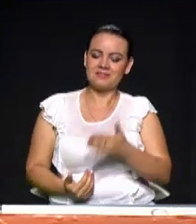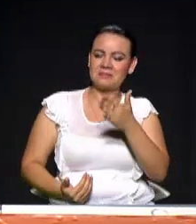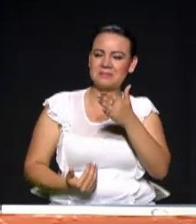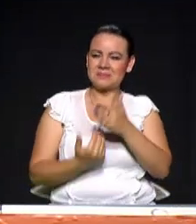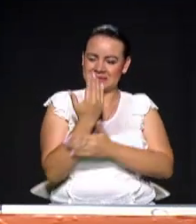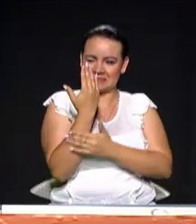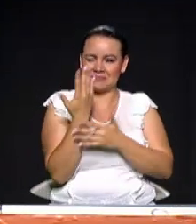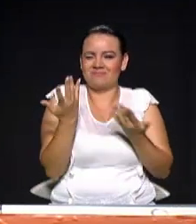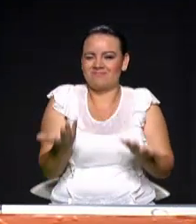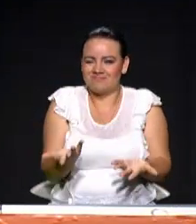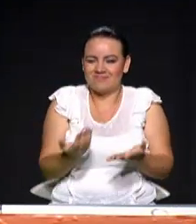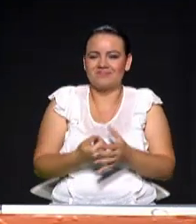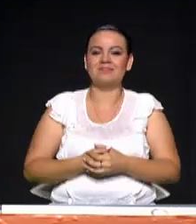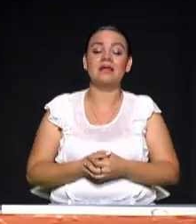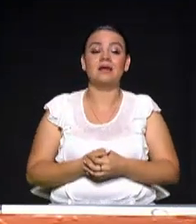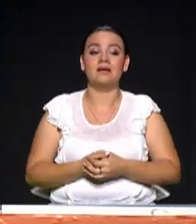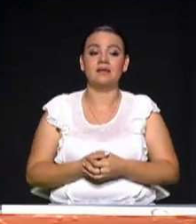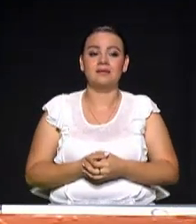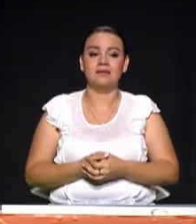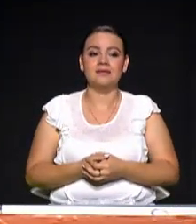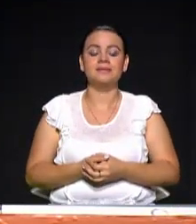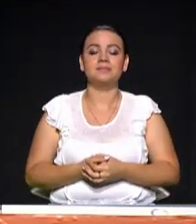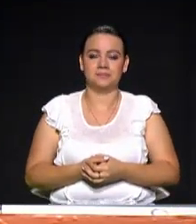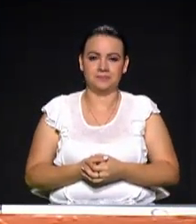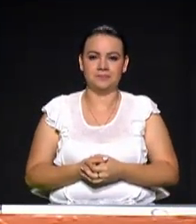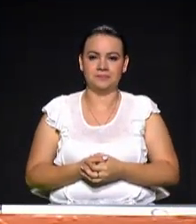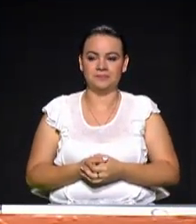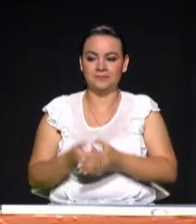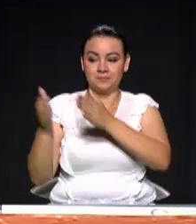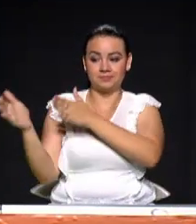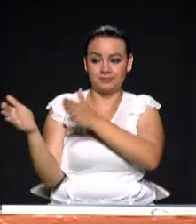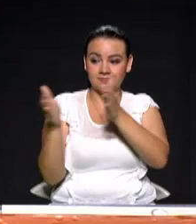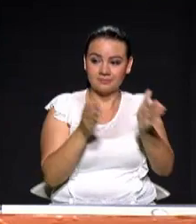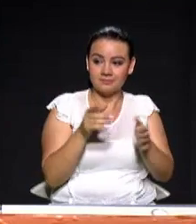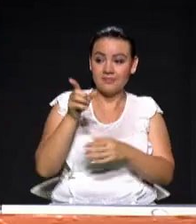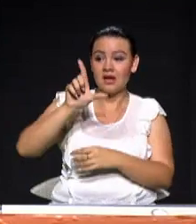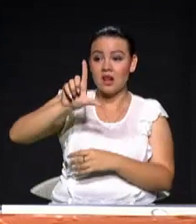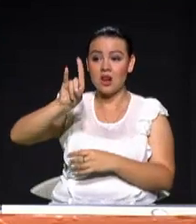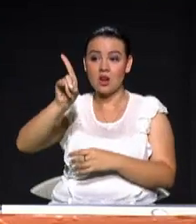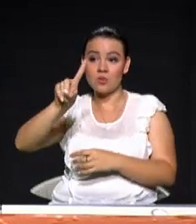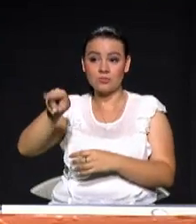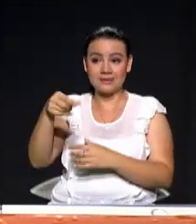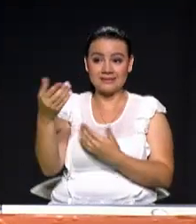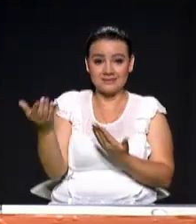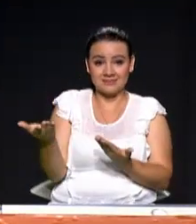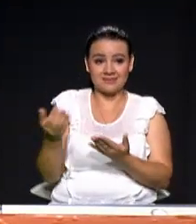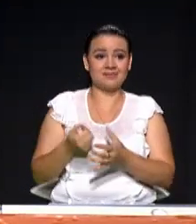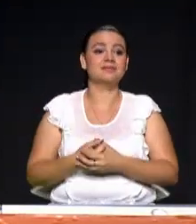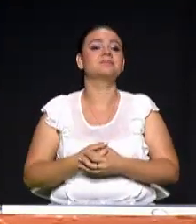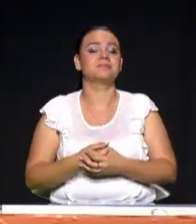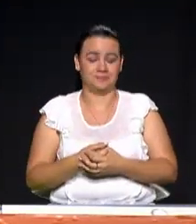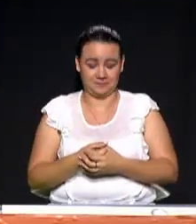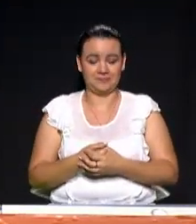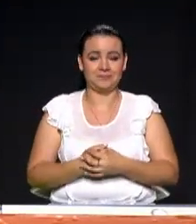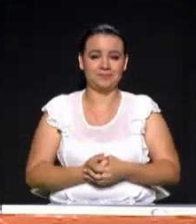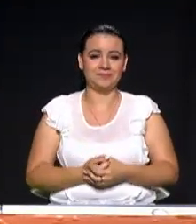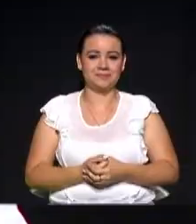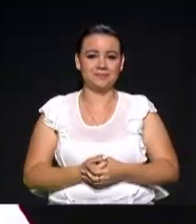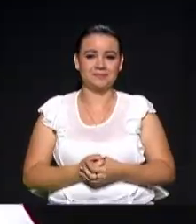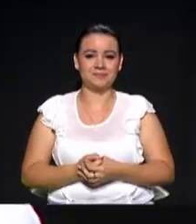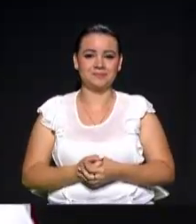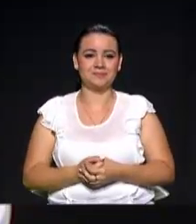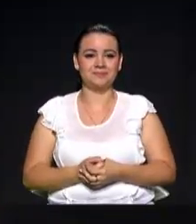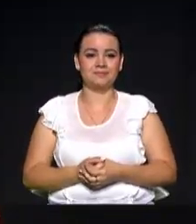ronda. Finalizamos entonces con los candidatos, con el candidato Luis Fernando Mejía. Muñoz. Muñoz. Luis Fernando Muñoz, candidato.